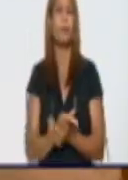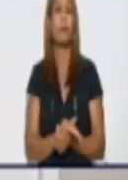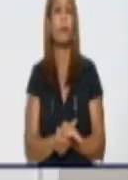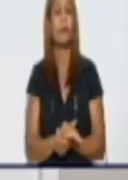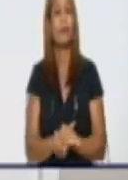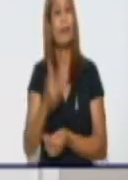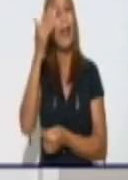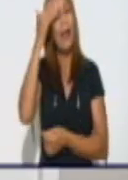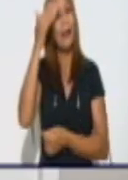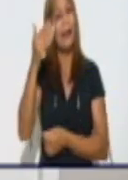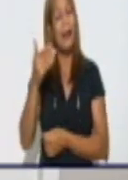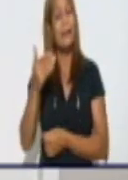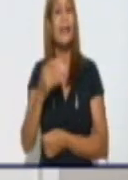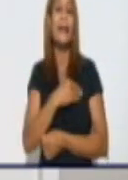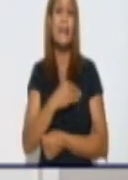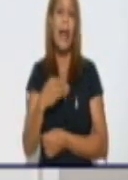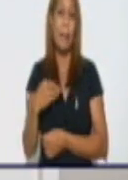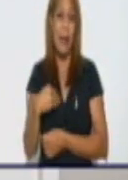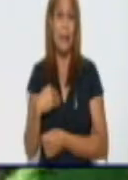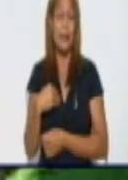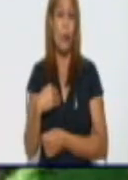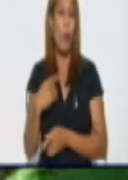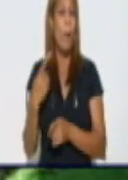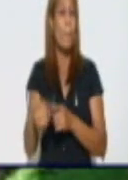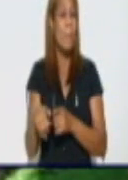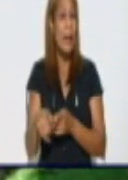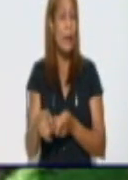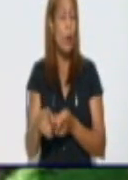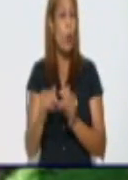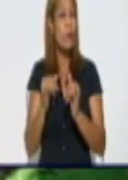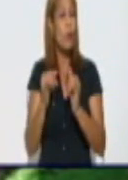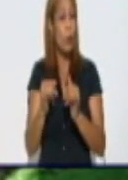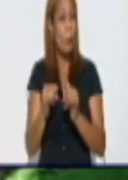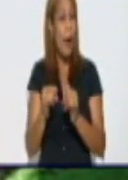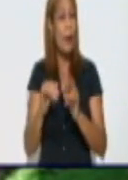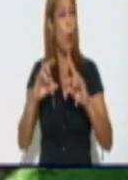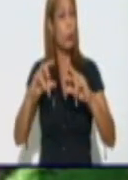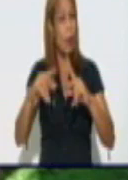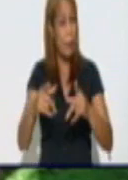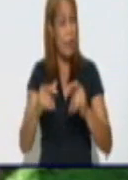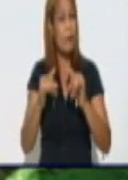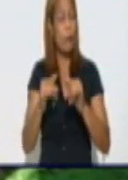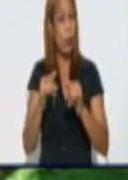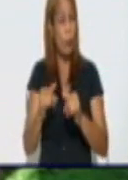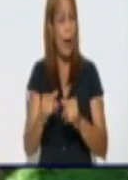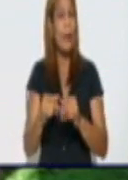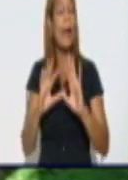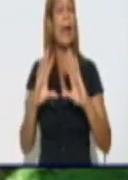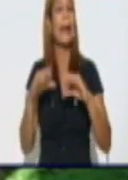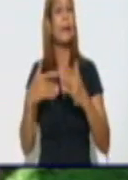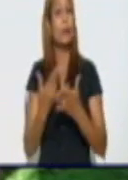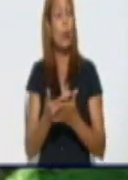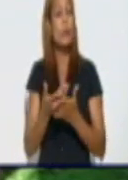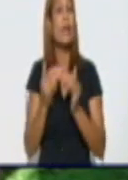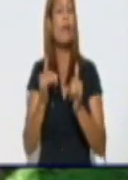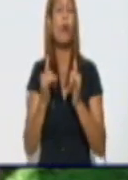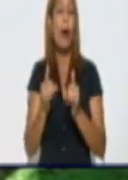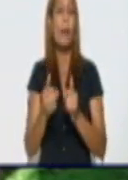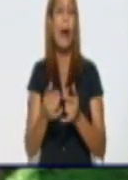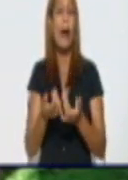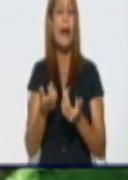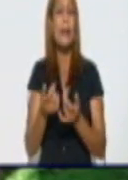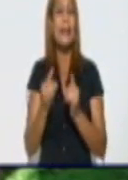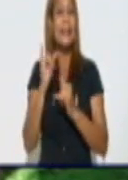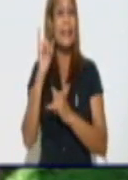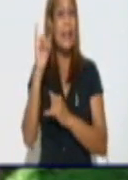Gracias a Rosmel. Vamos a refrescar algunas de estas cifras que daba Rosmel. Comenzaba dando un dato interesante. 6